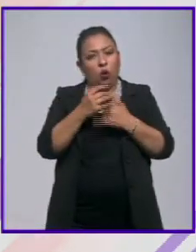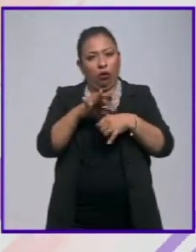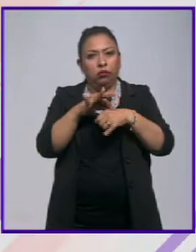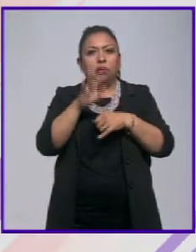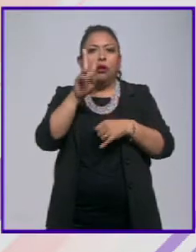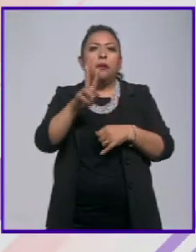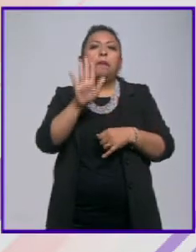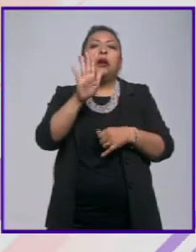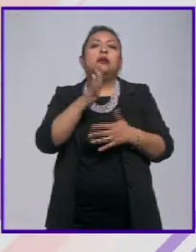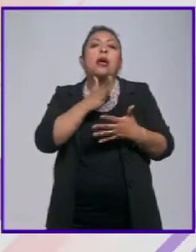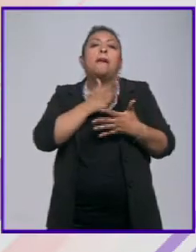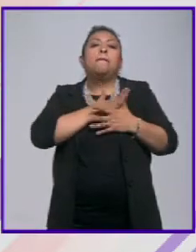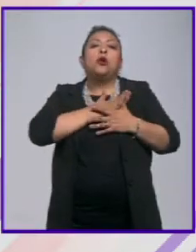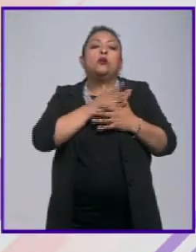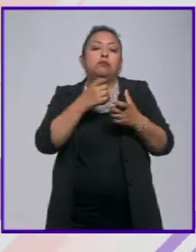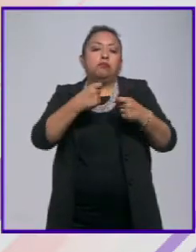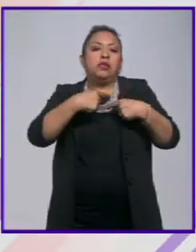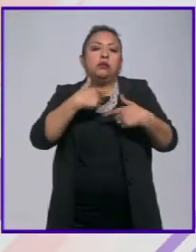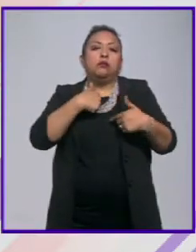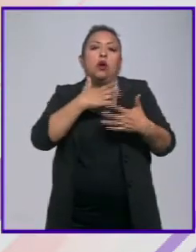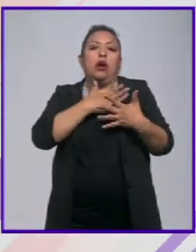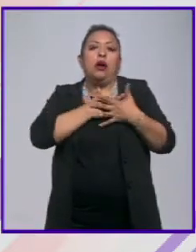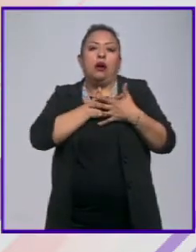experiencia amorosa principalmente